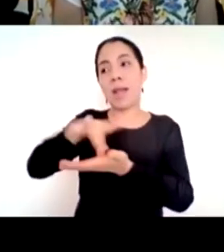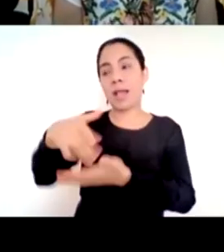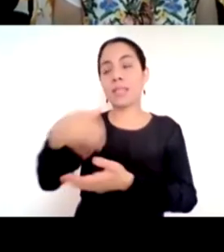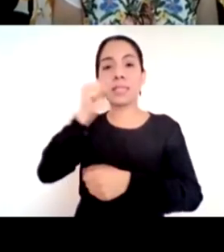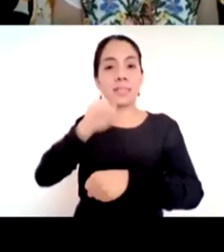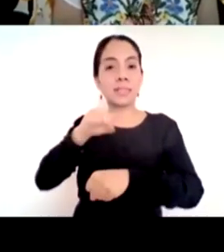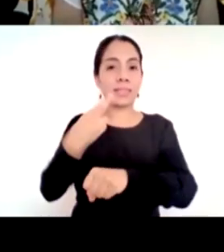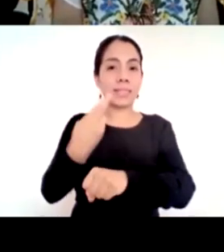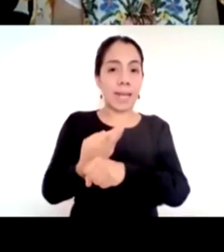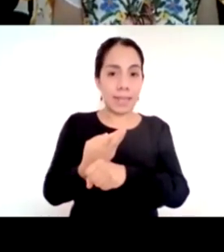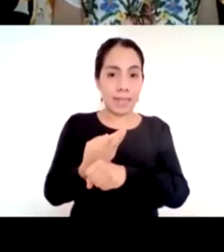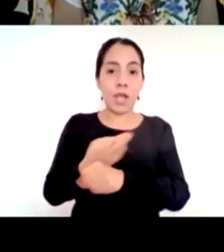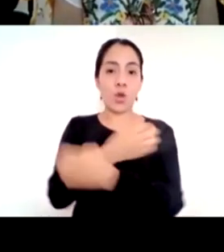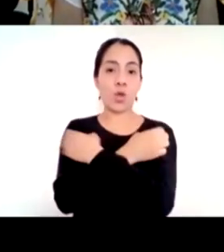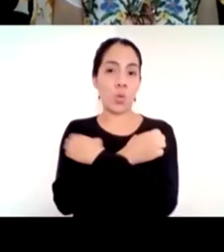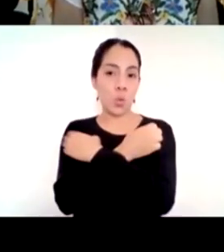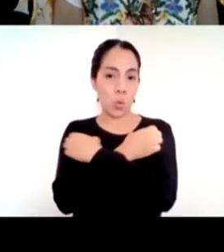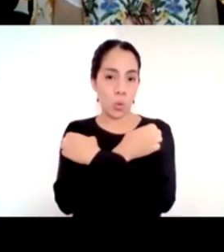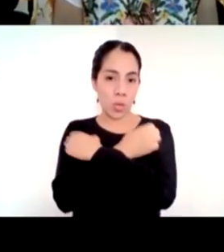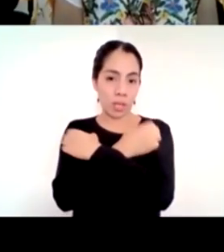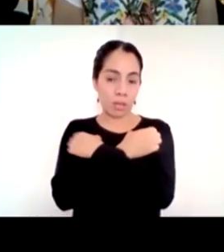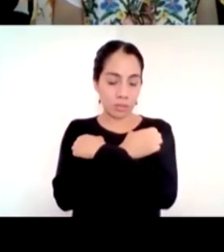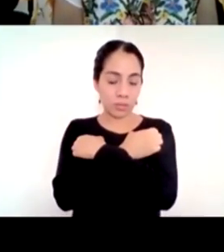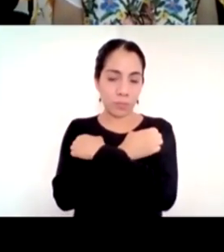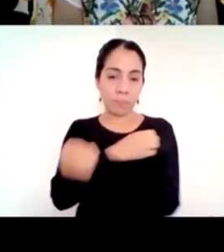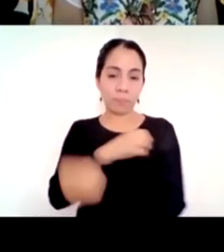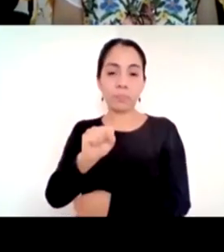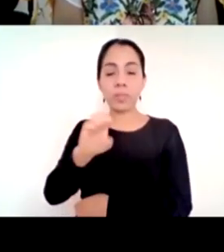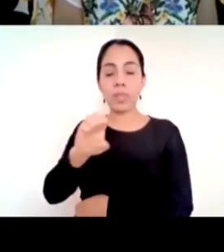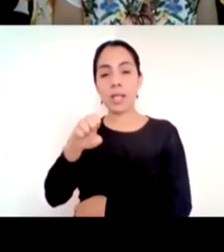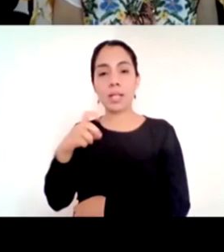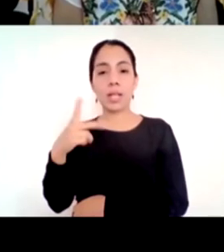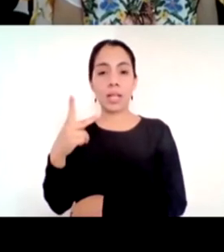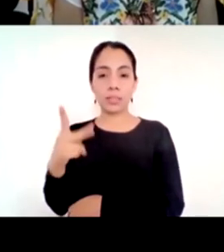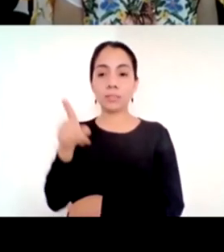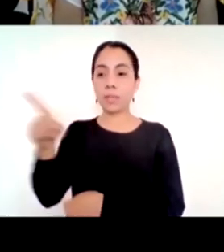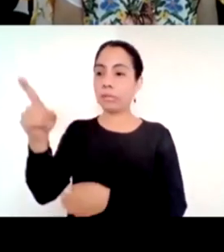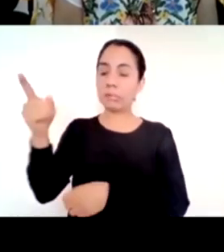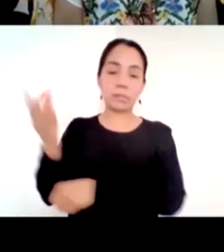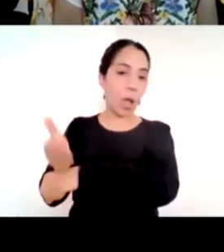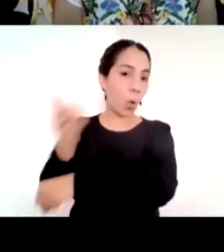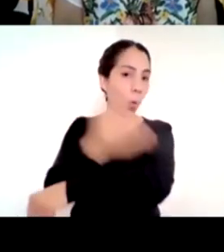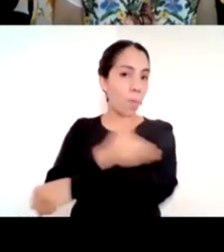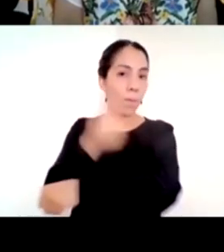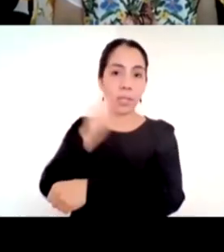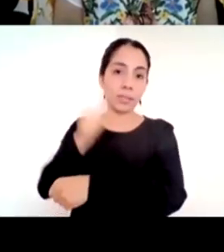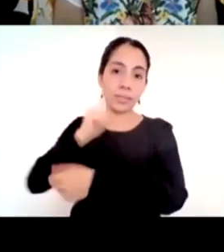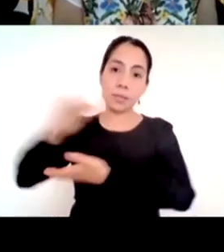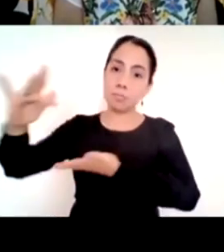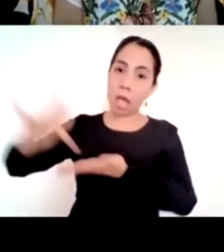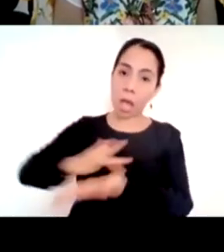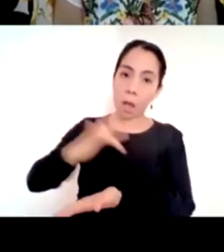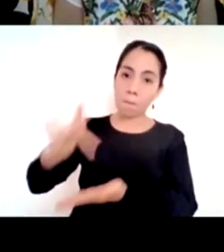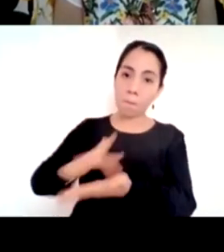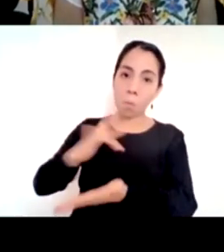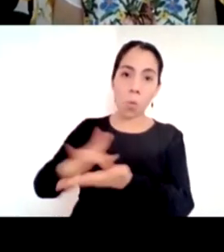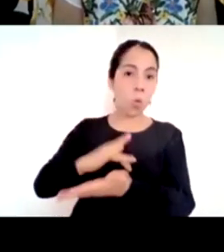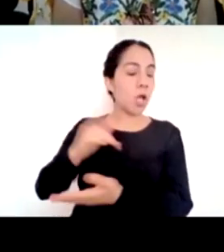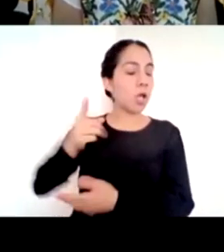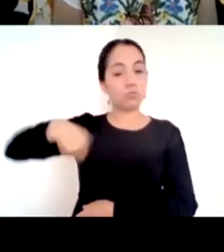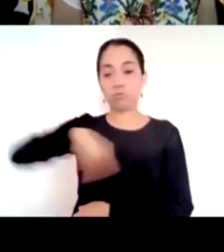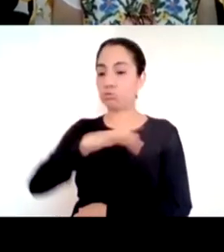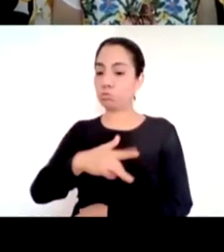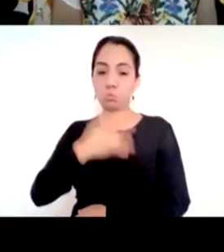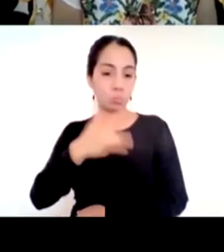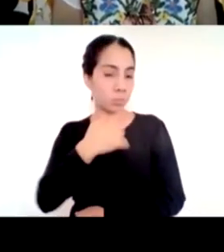acompañamiento como bien dijo Juan Alfonso también no estamos solos estamos acompañados de todos nuestros compañeros yo